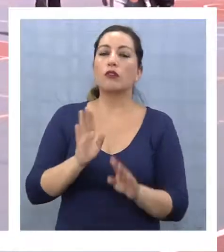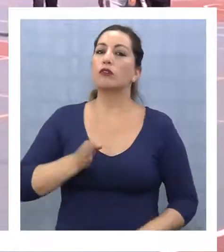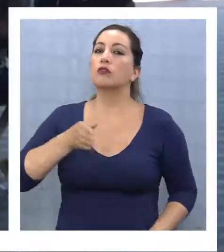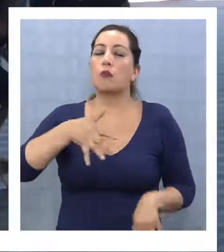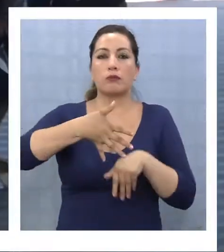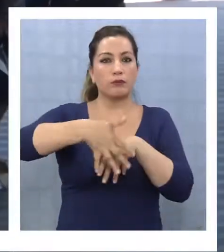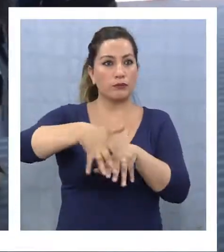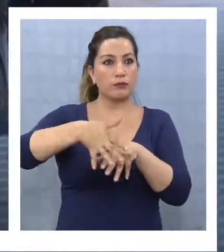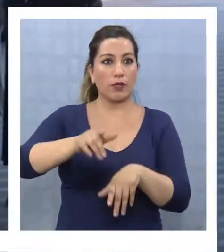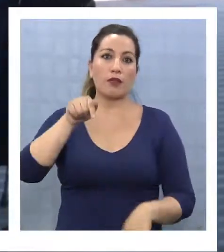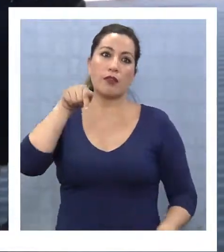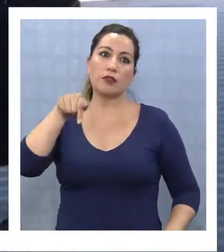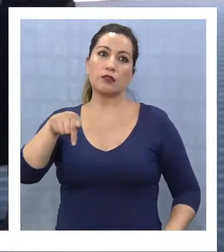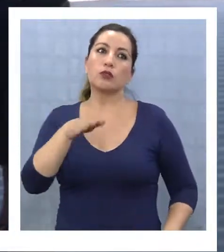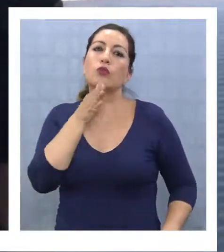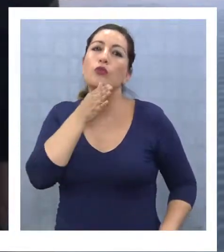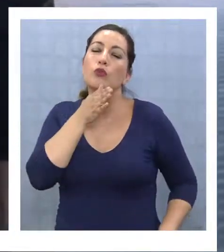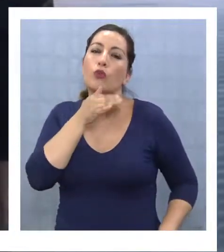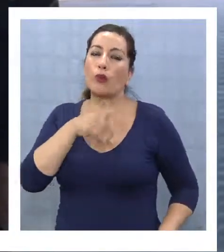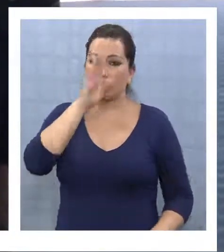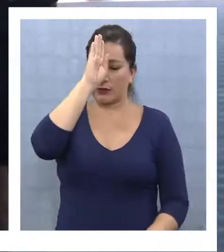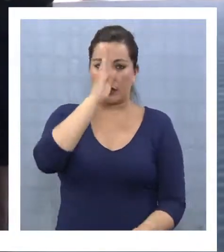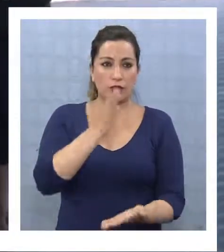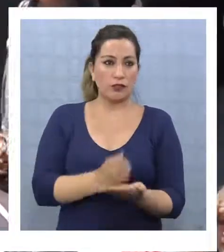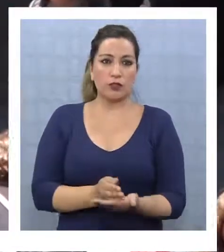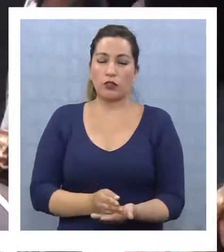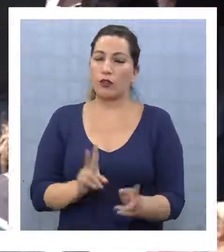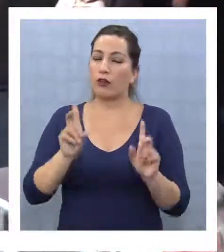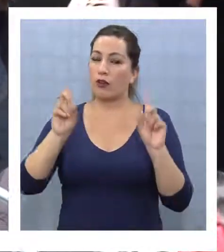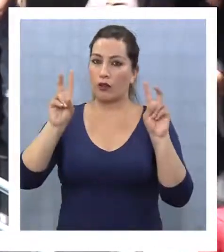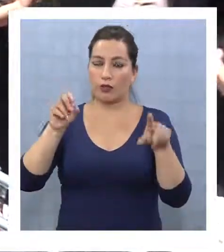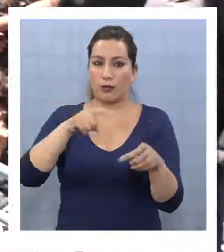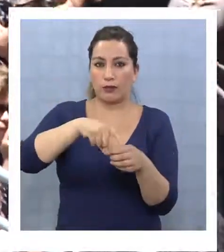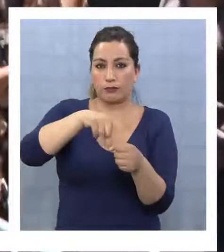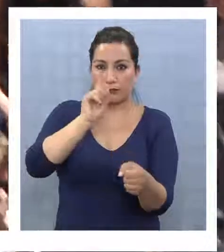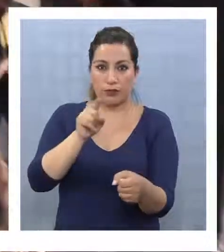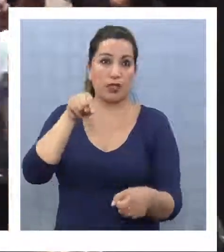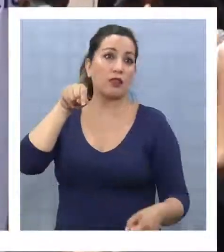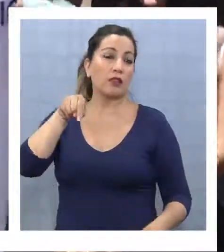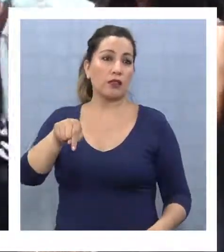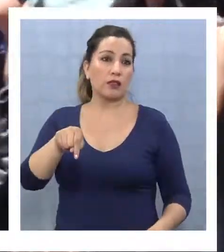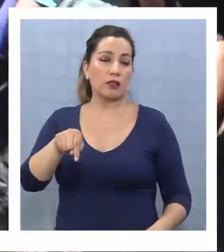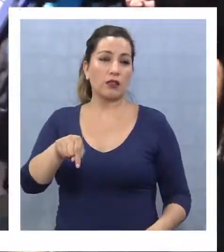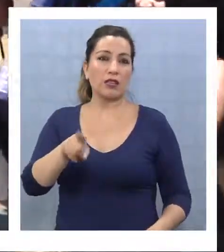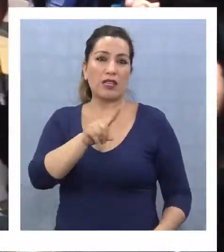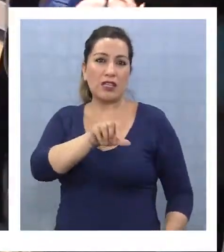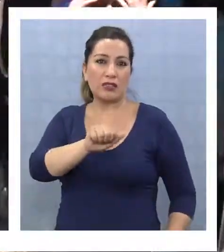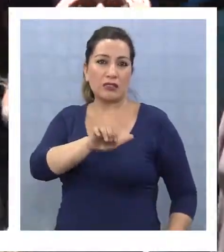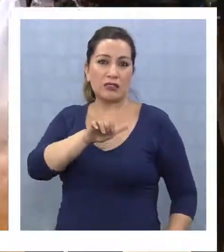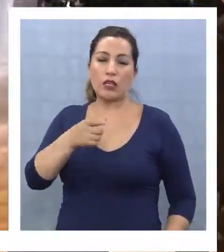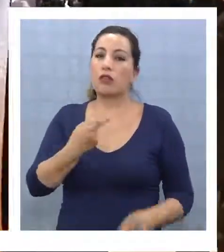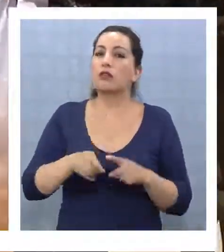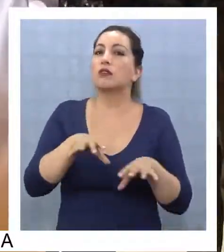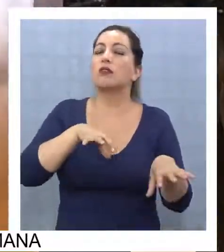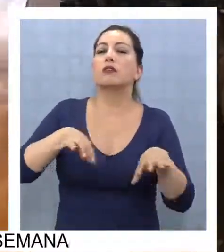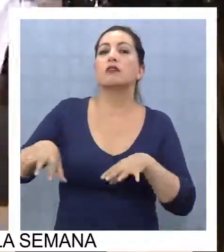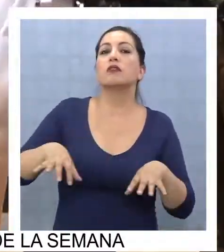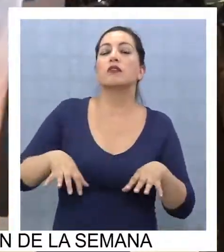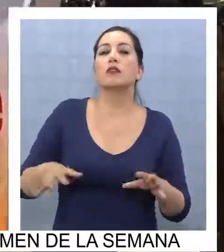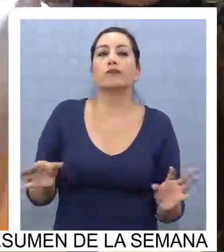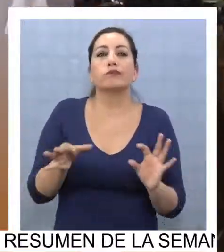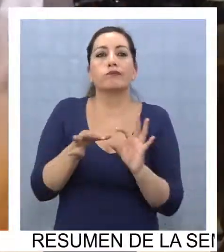movilización, en tanto no haya decisiones en torno a las desvinculaciones, lo que ataza el SAE y otras actividades